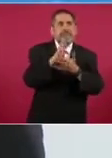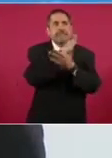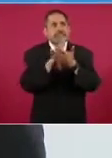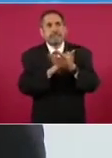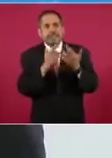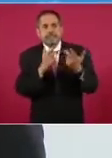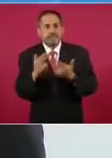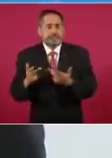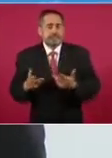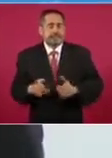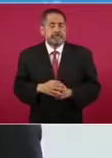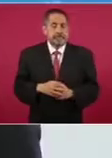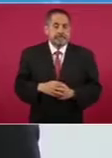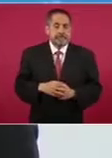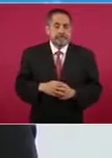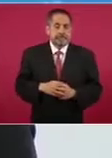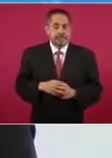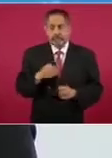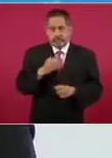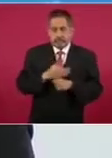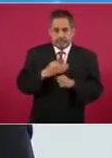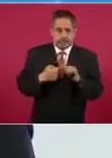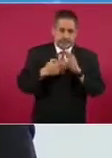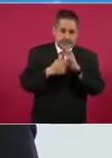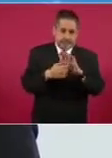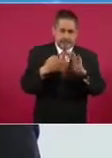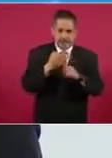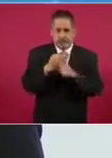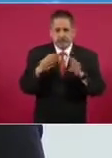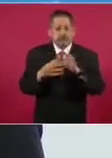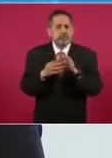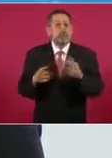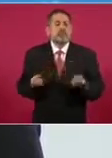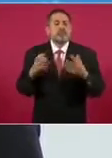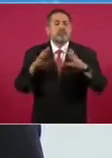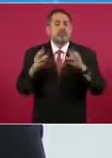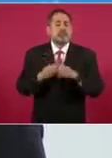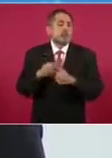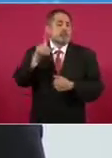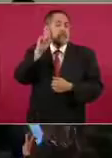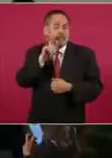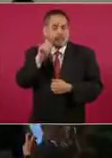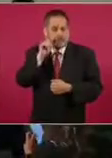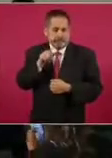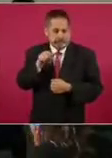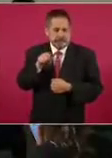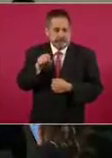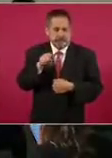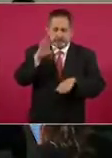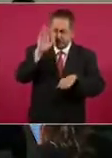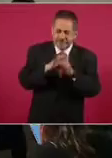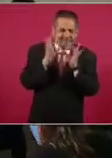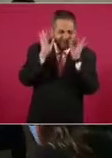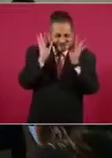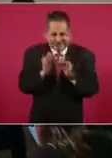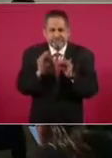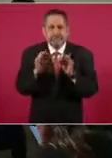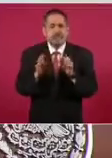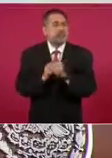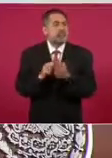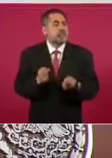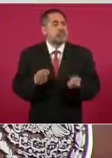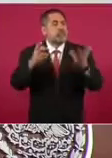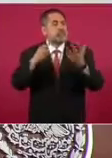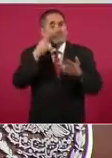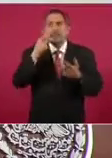aproximadamente estos daños hasta el momento. Mañana será con mayor precisión los